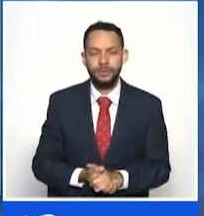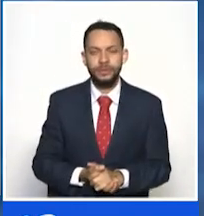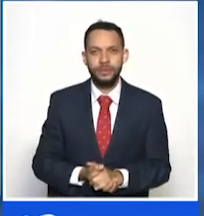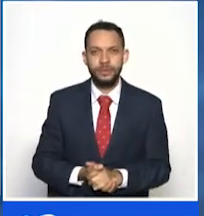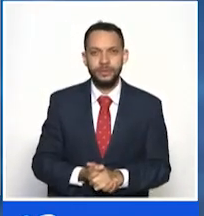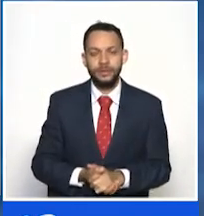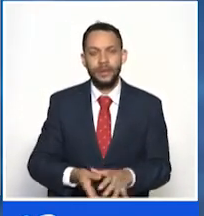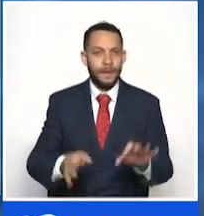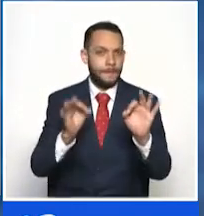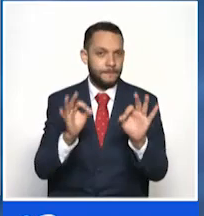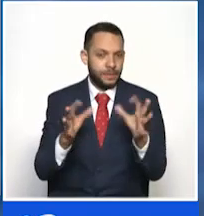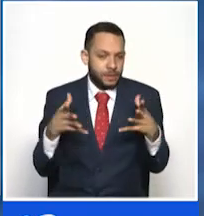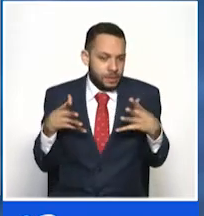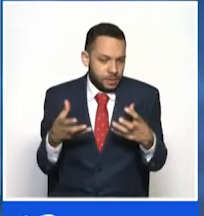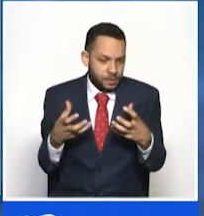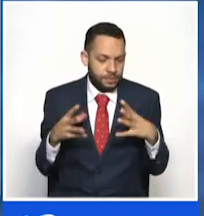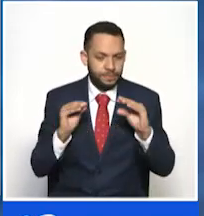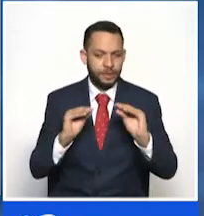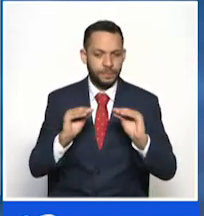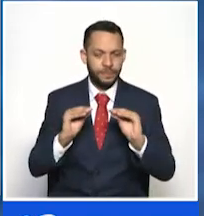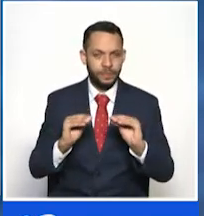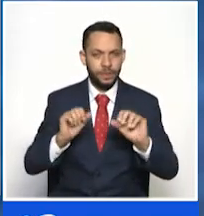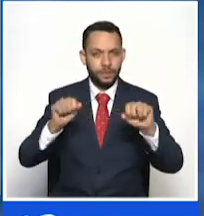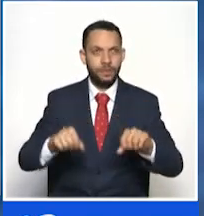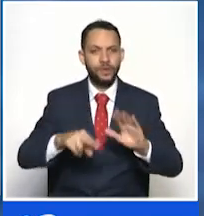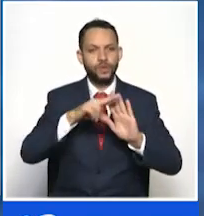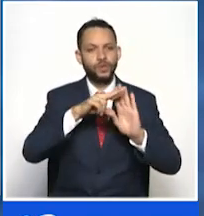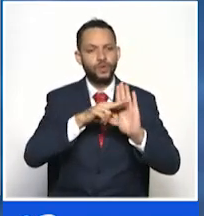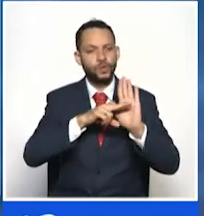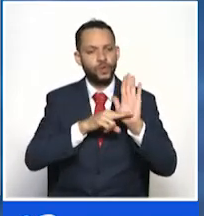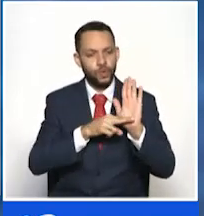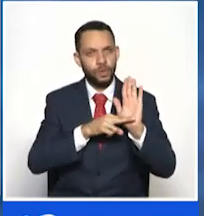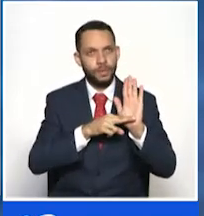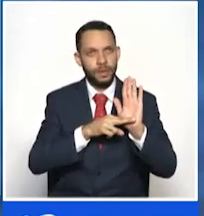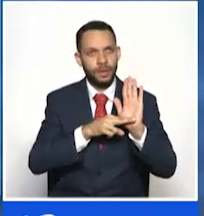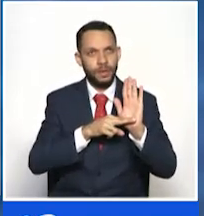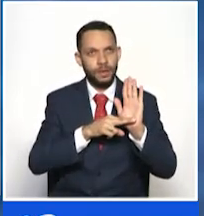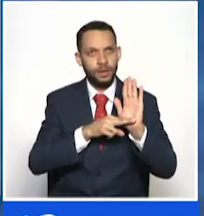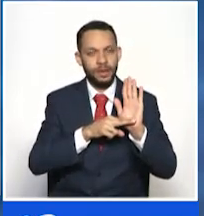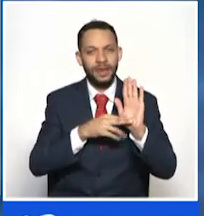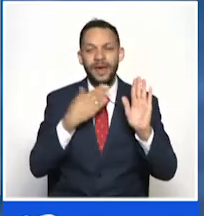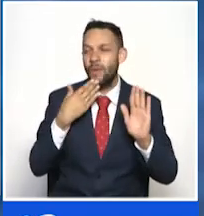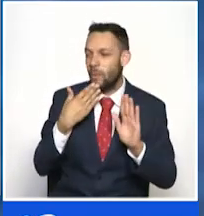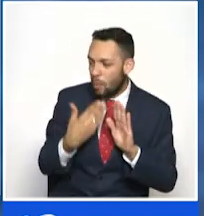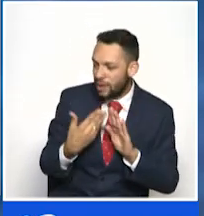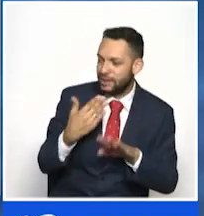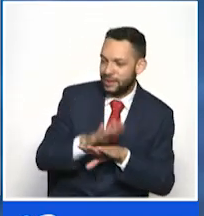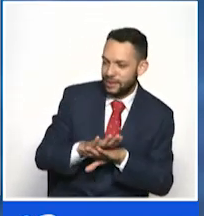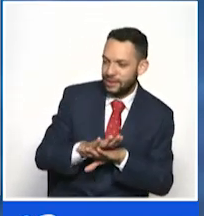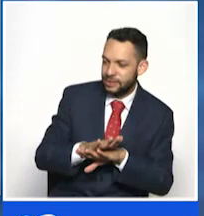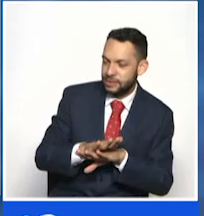Bueno, lo que tiene que ver con las disposiciones que se tomaron en el municipio. Buenas tardes.